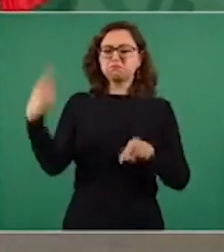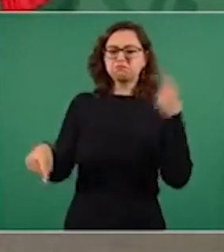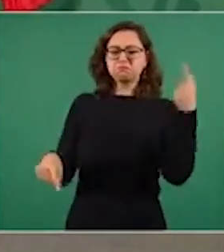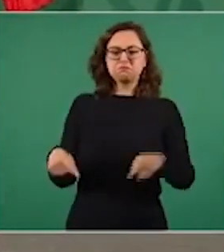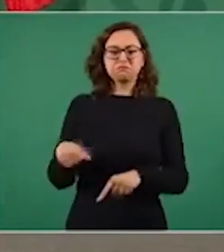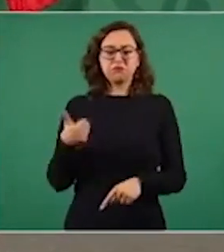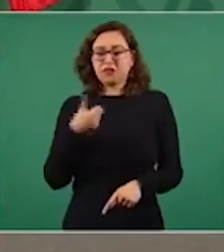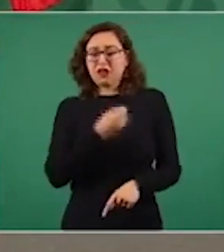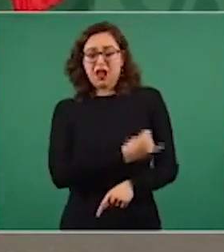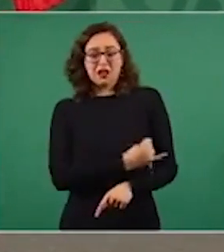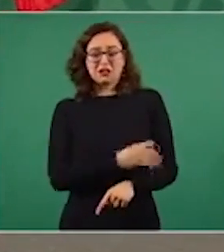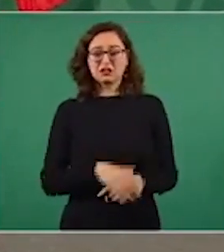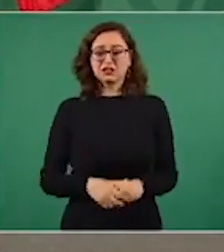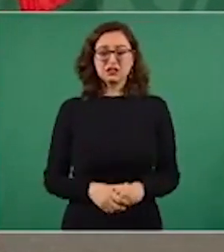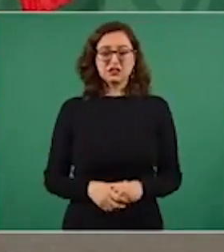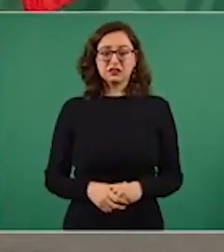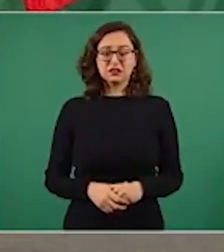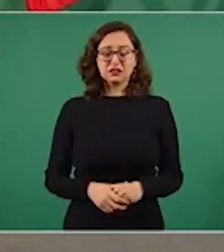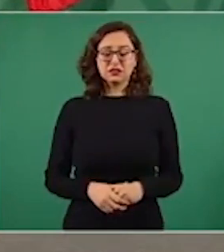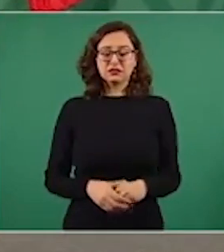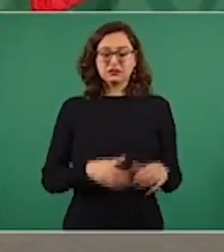como una vanguardia